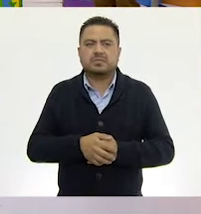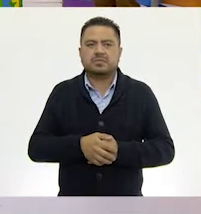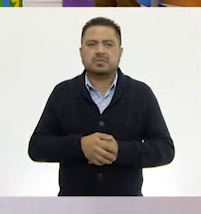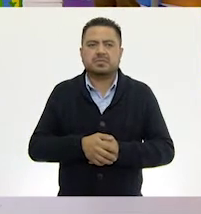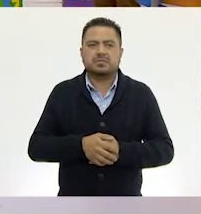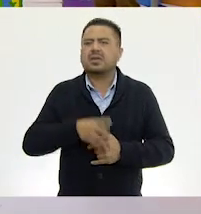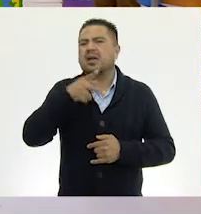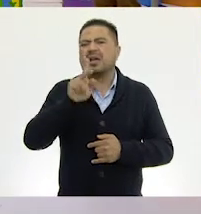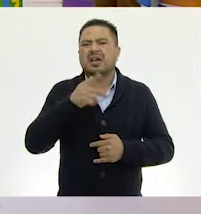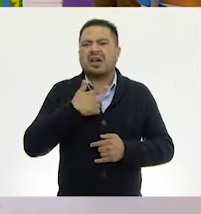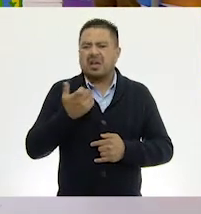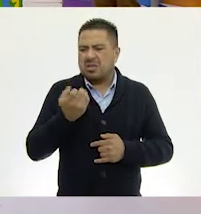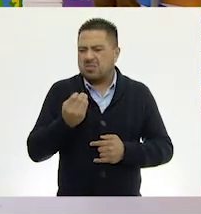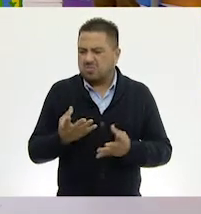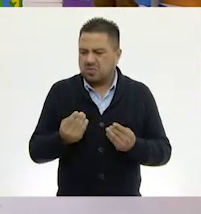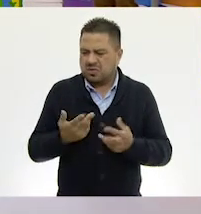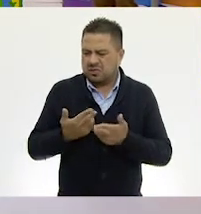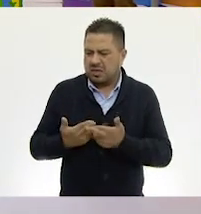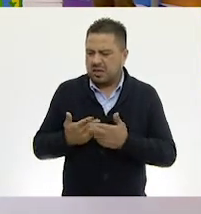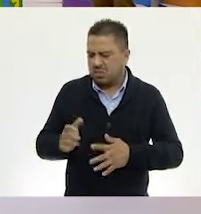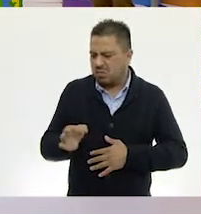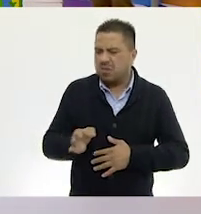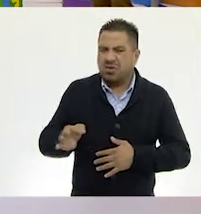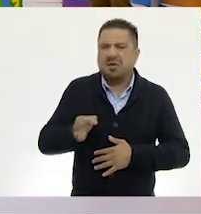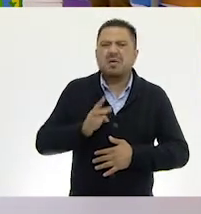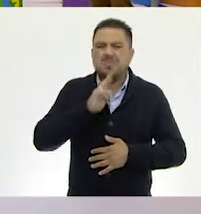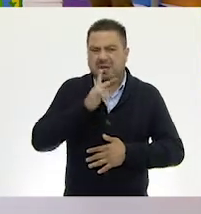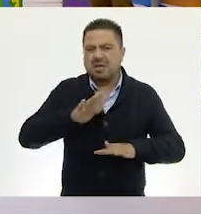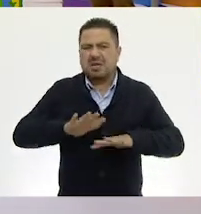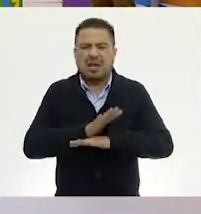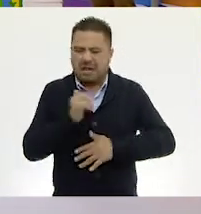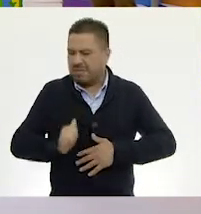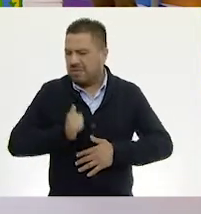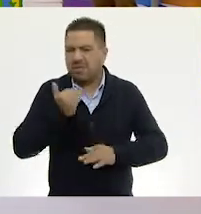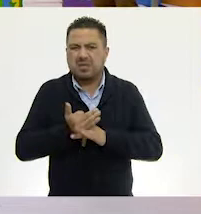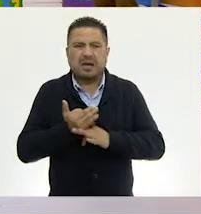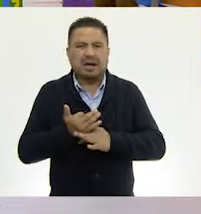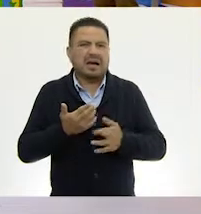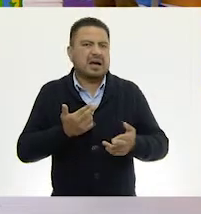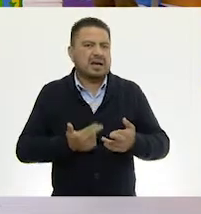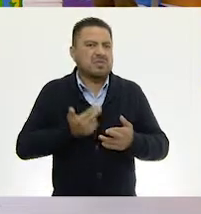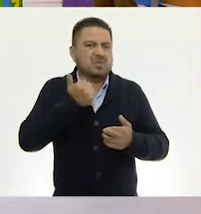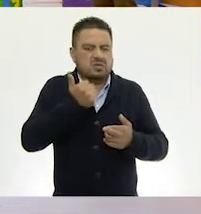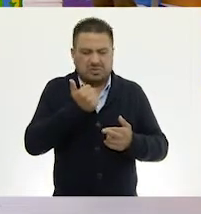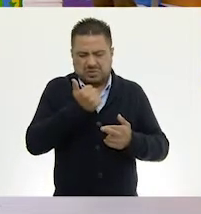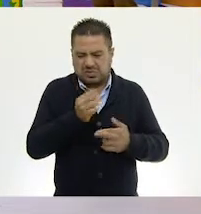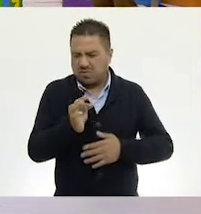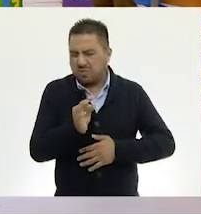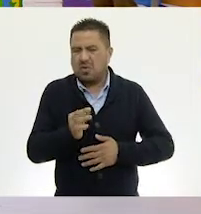Ah, no, pero tengo muchas monedas. También tengo bastantes monedas. Voy a aprovechar que tengo muchas monedas.